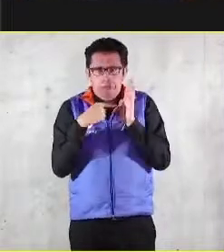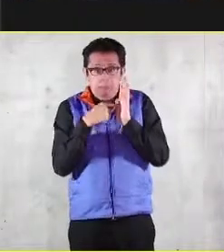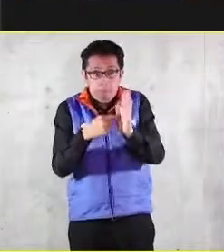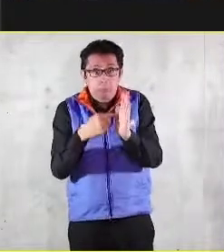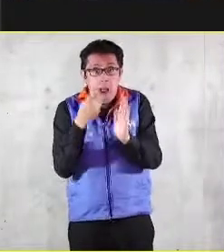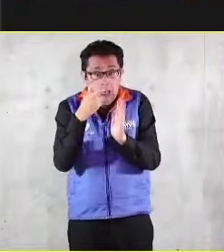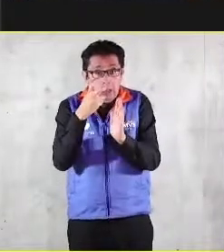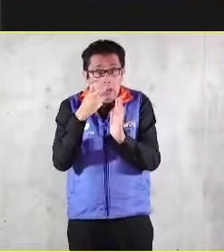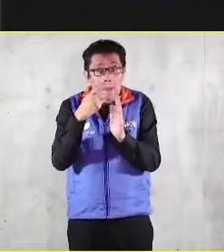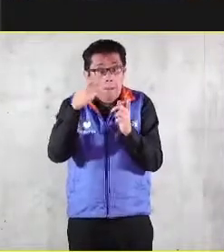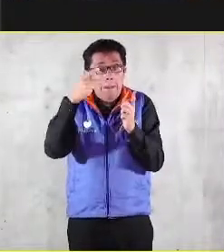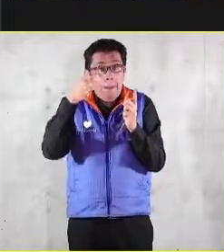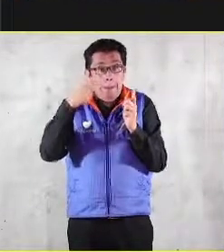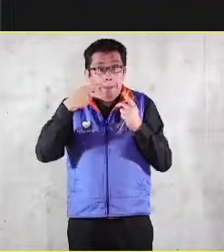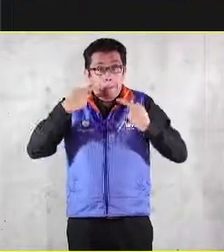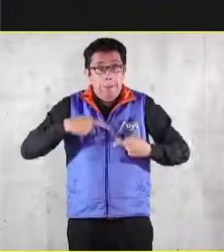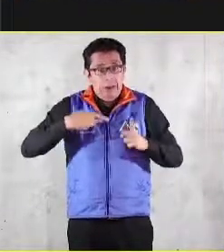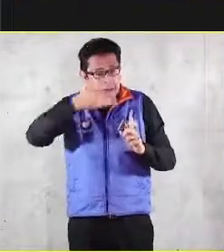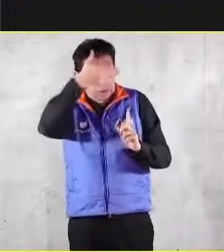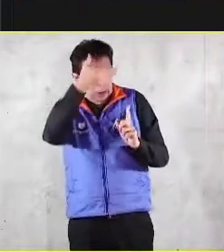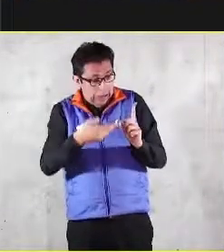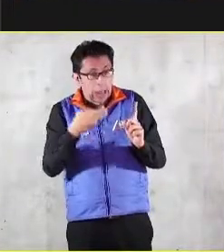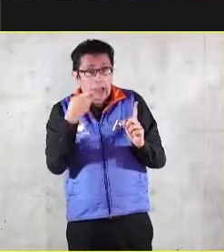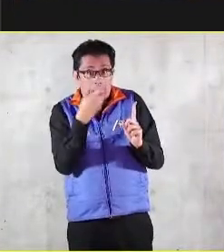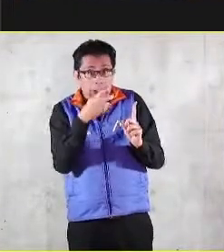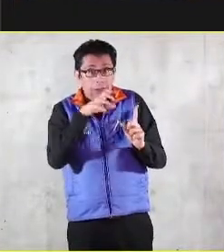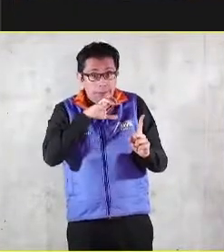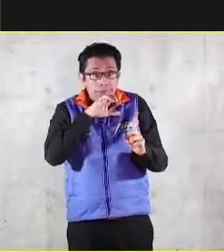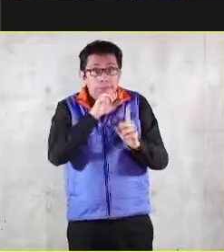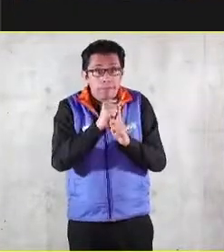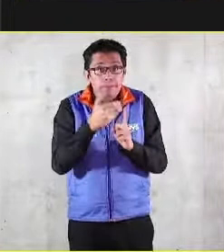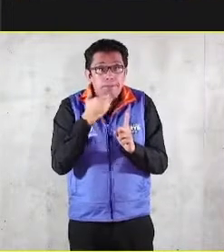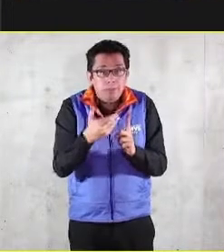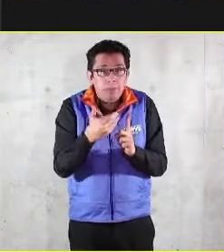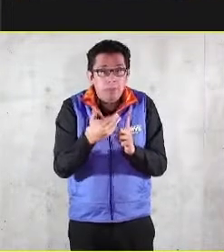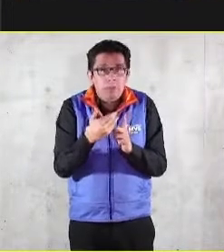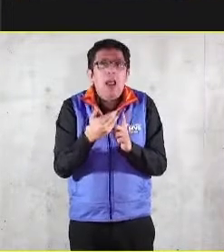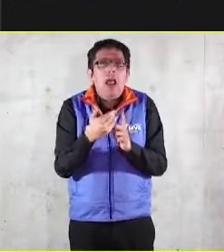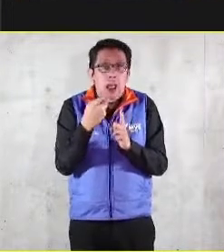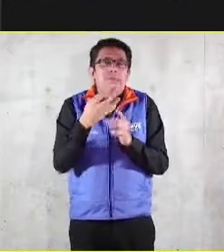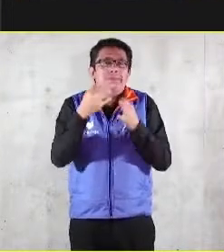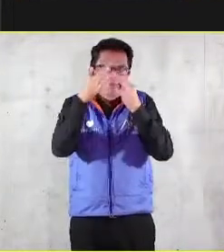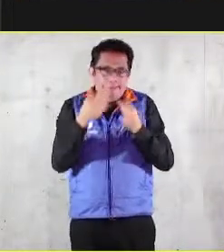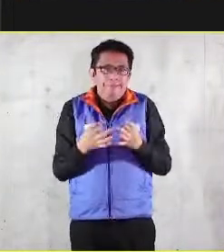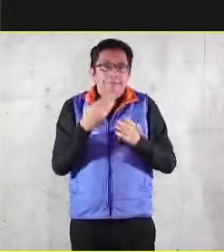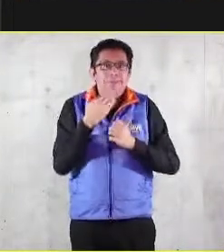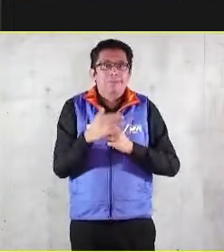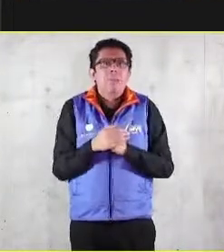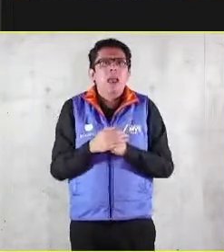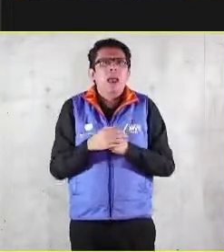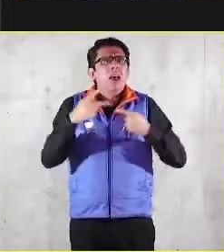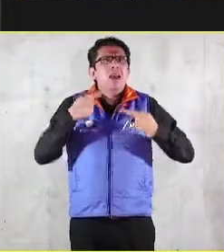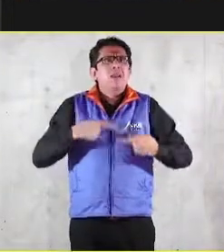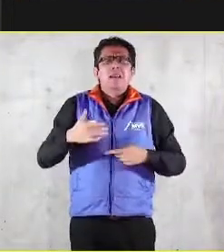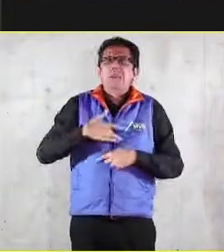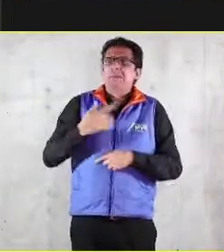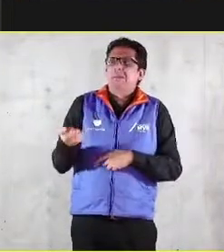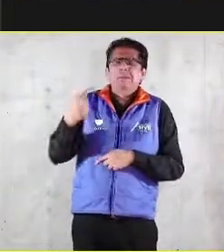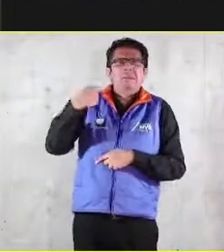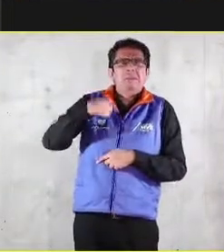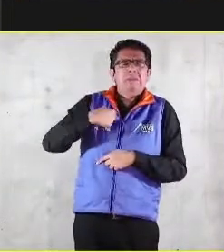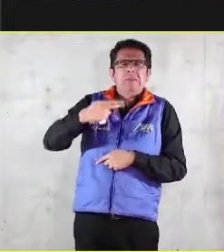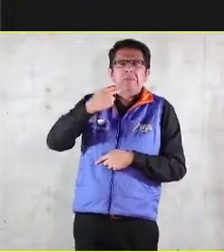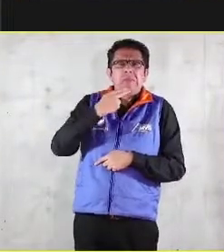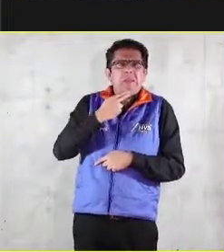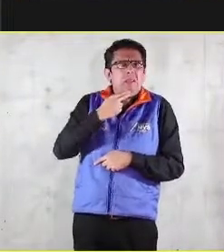un fin en sí mismo, actualizo su dignidad. Esto quiere decir que la persona no se sienta utilizada, sino